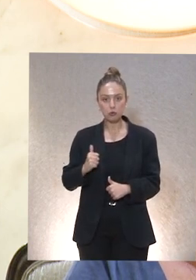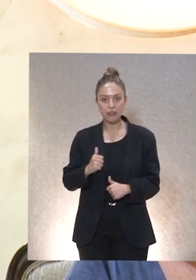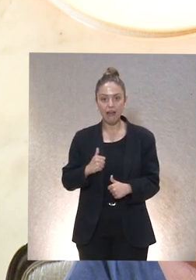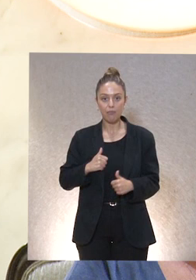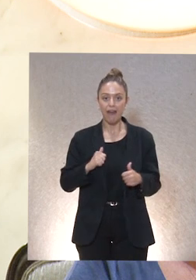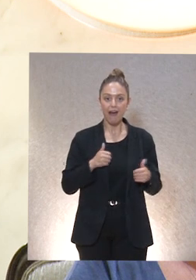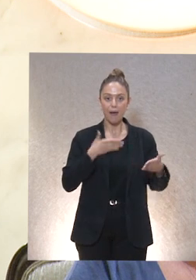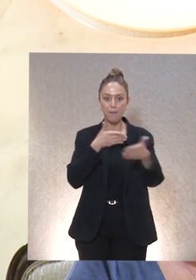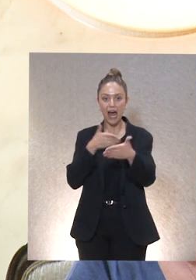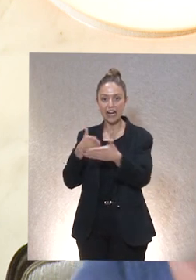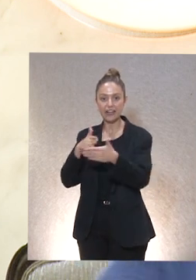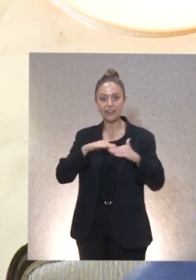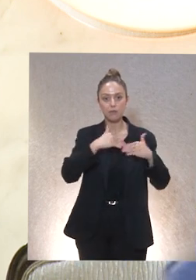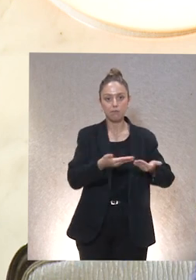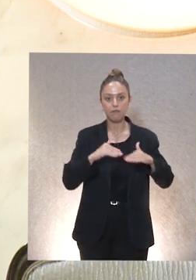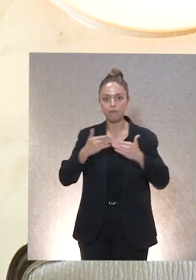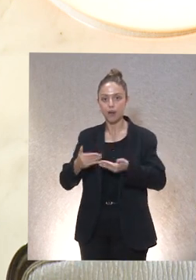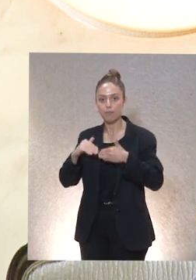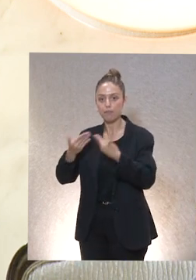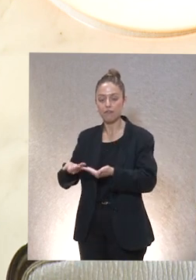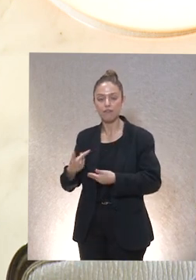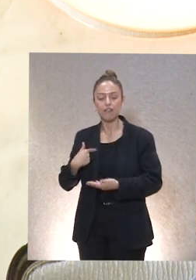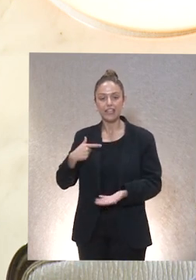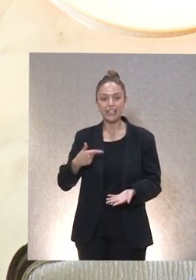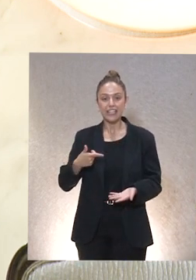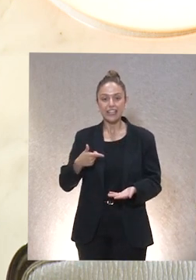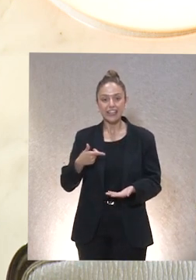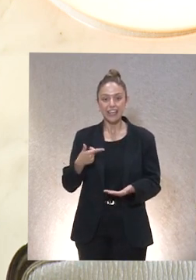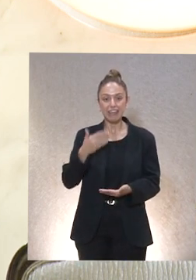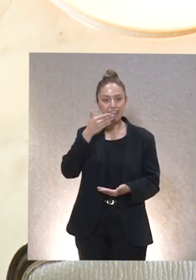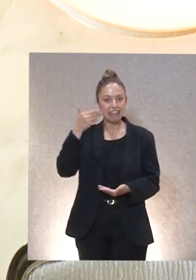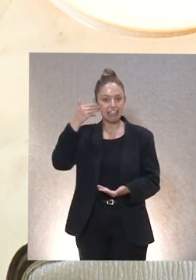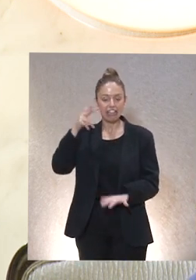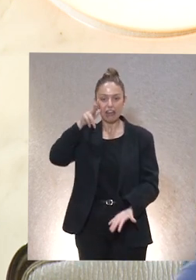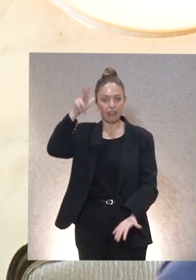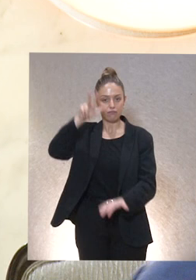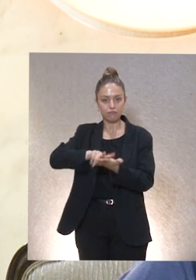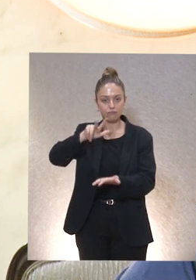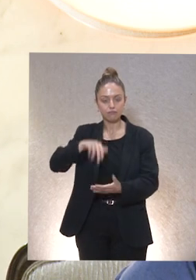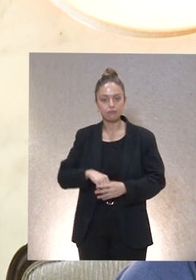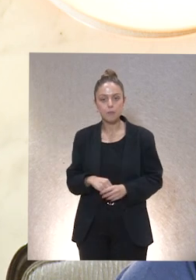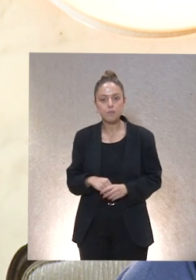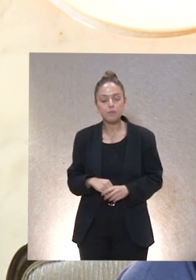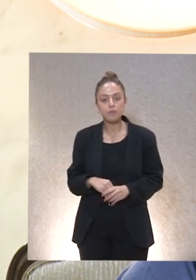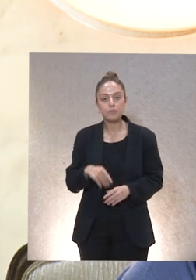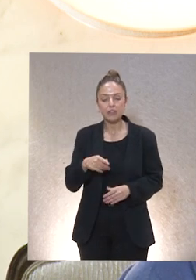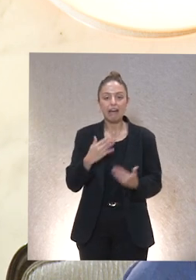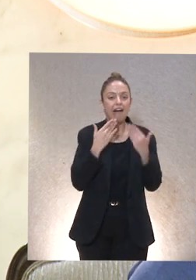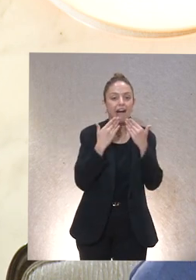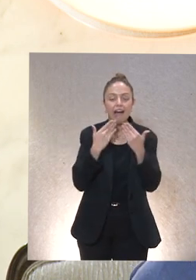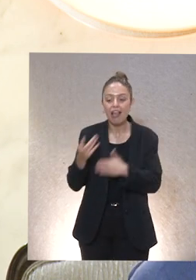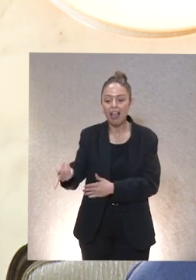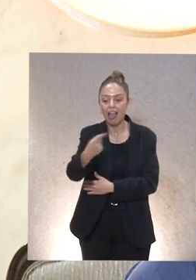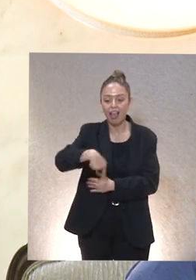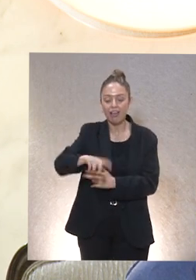últimas barreras que despojan el reconocimiento de su dignidad agradecemos a cada uno de vosotros